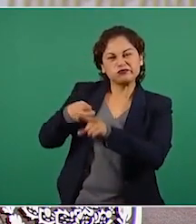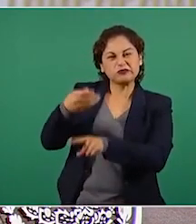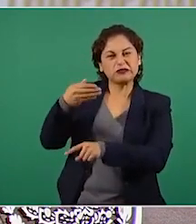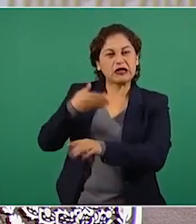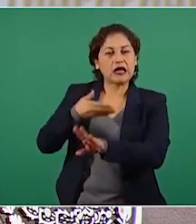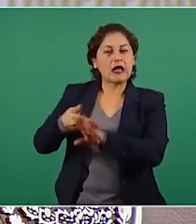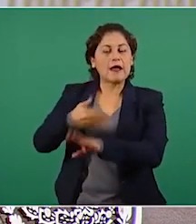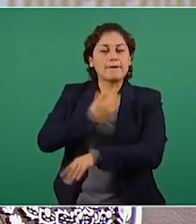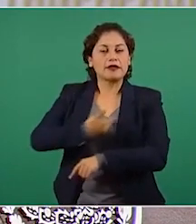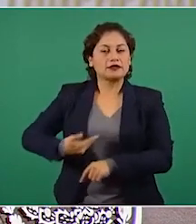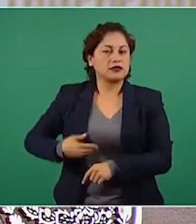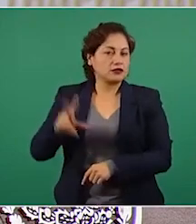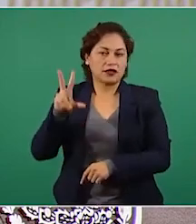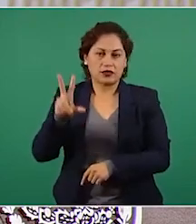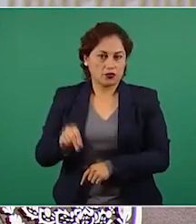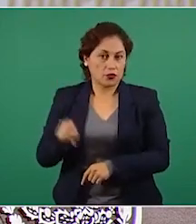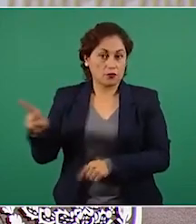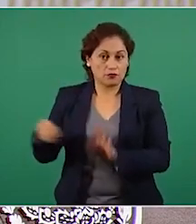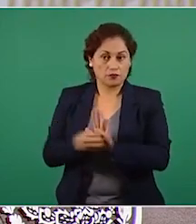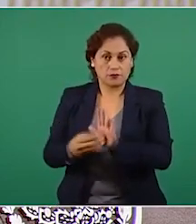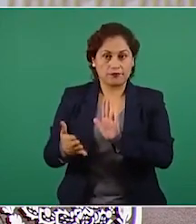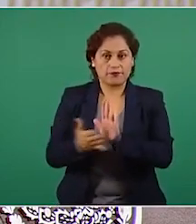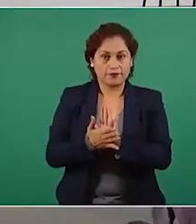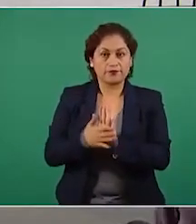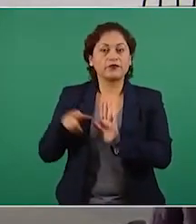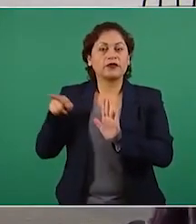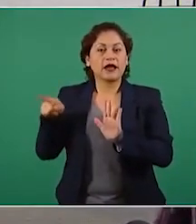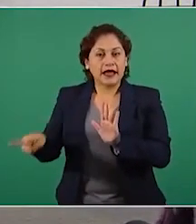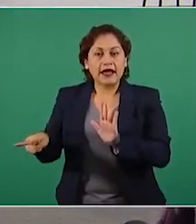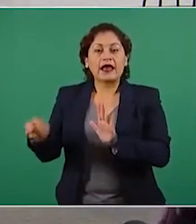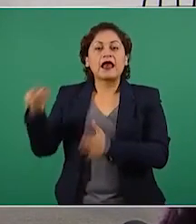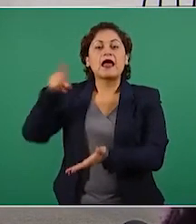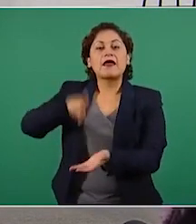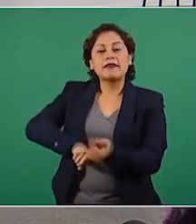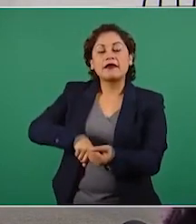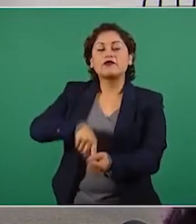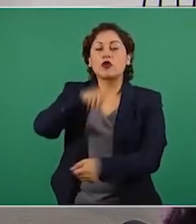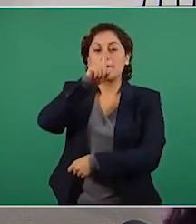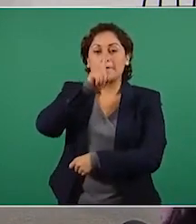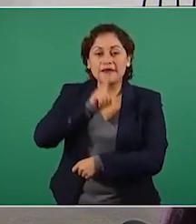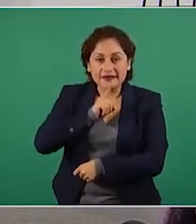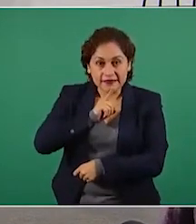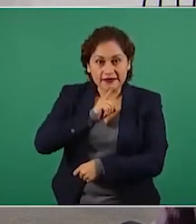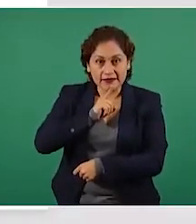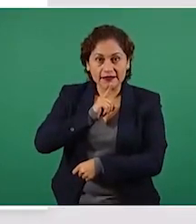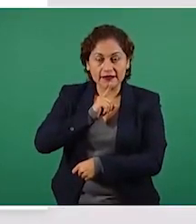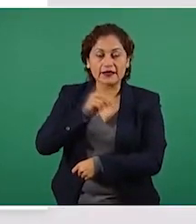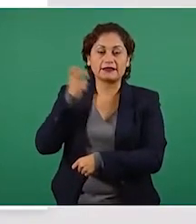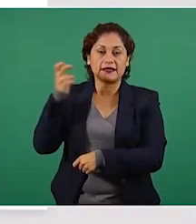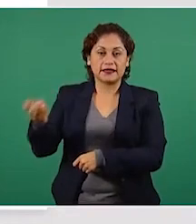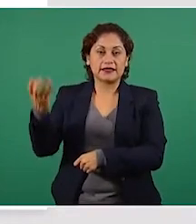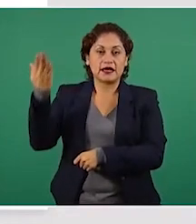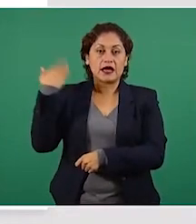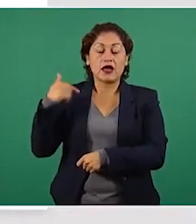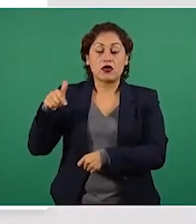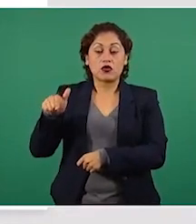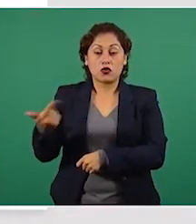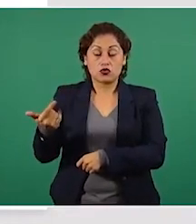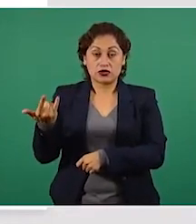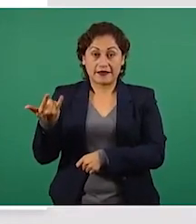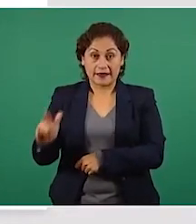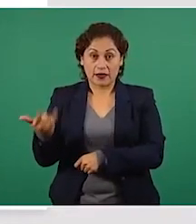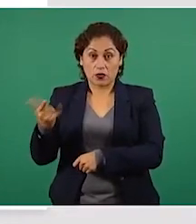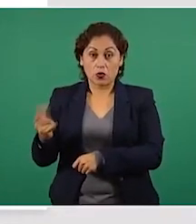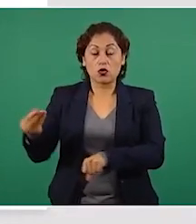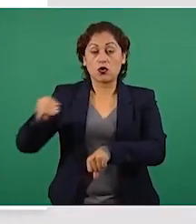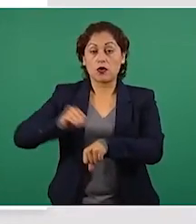Aparece en esta sección porque publicó mentiras en su columna publicada el 12 de julio pasada titulada Escándalo,